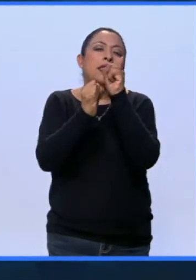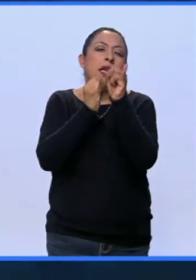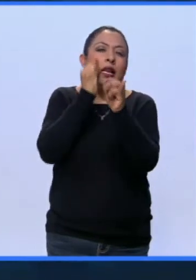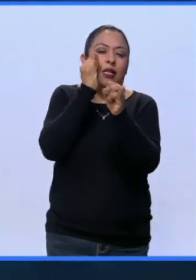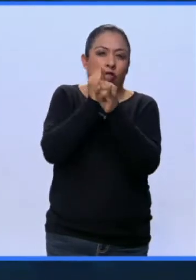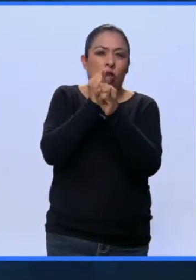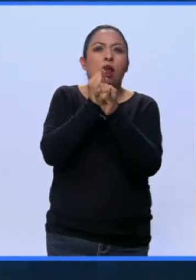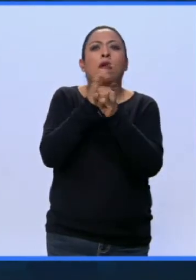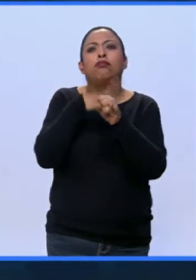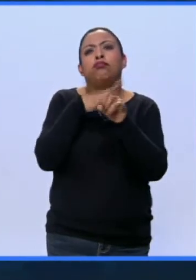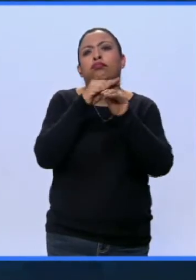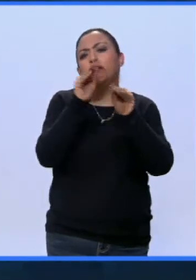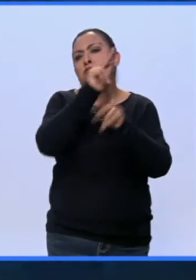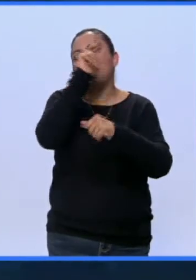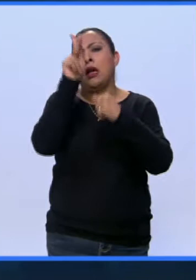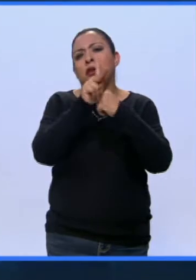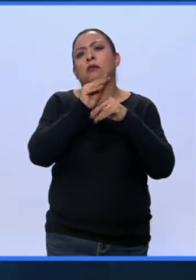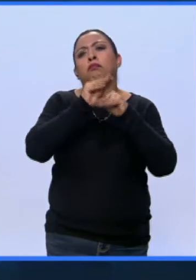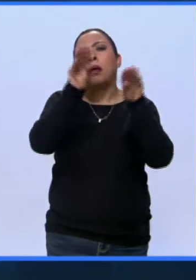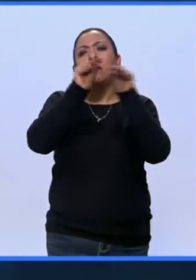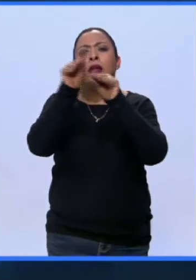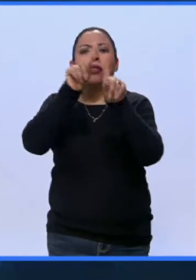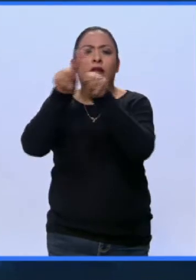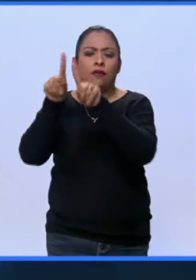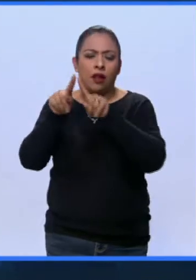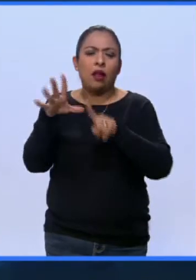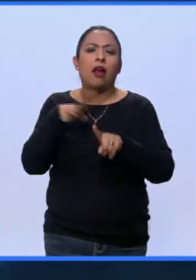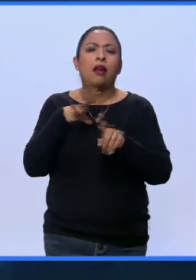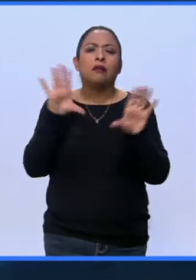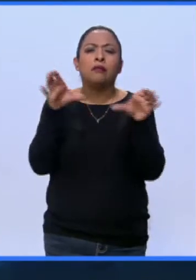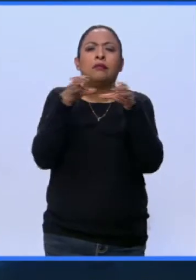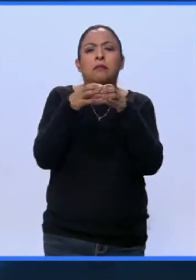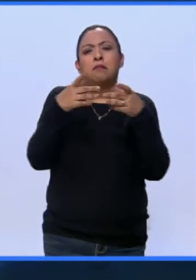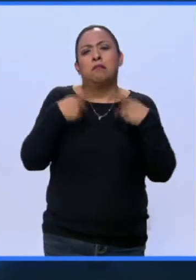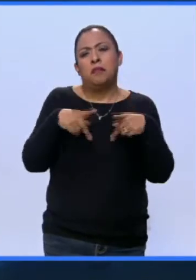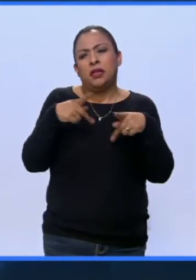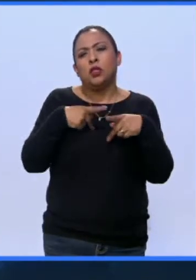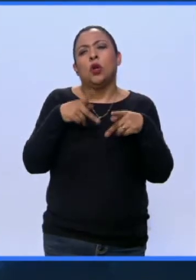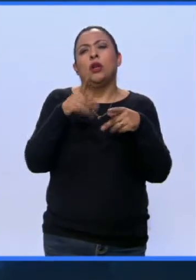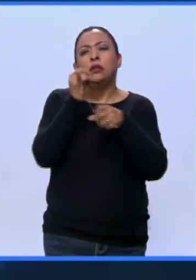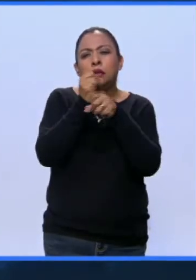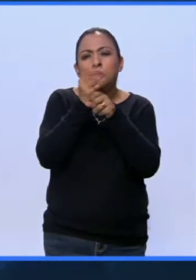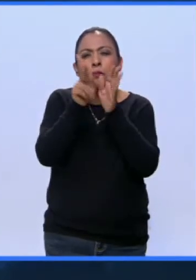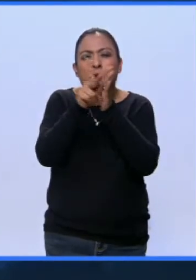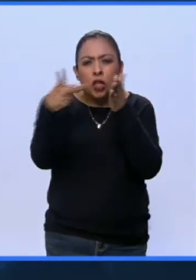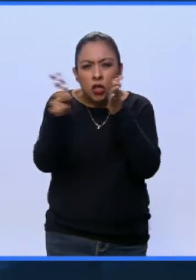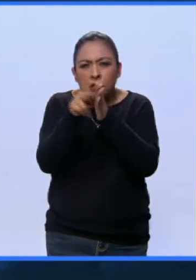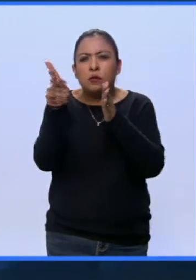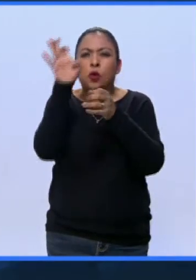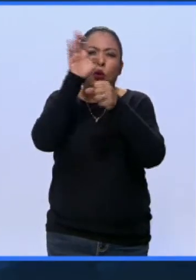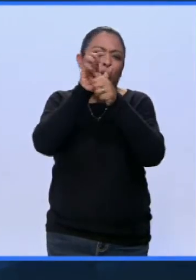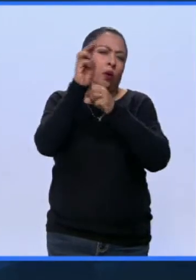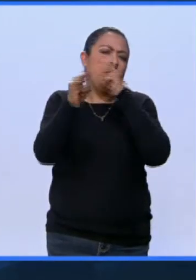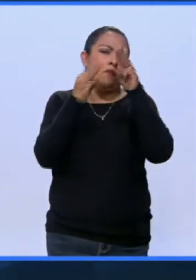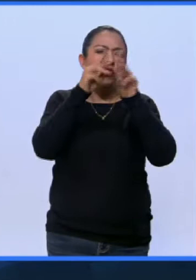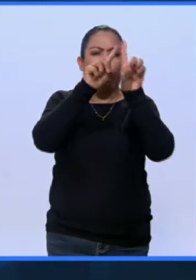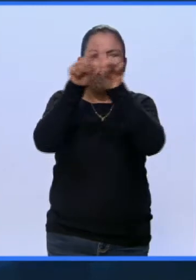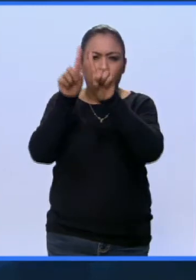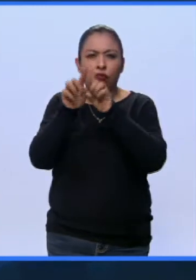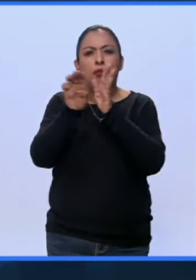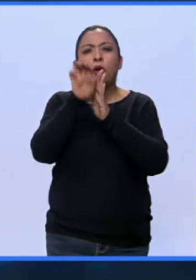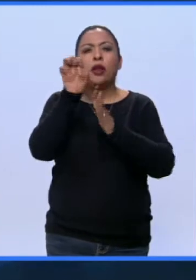que circula por diversos países y reúne voces de personalidades del periodismo y de la cultura de todo el mundo, por ejemplo,